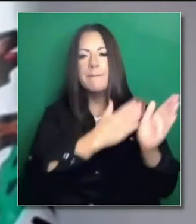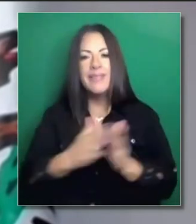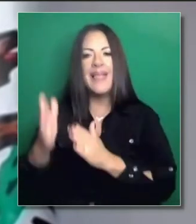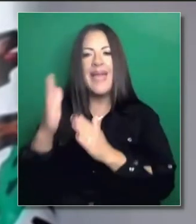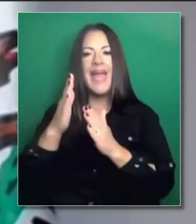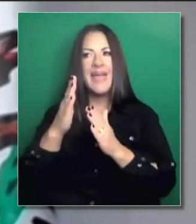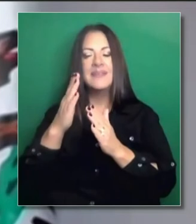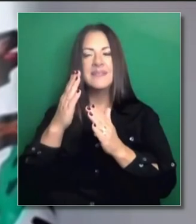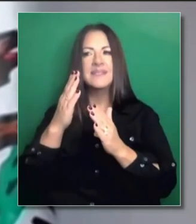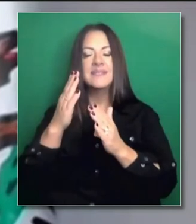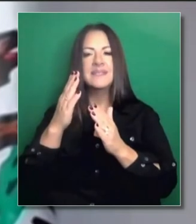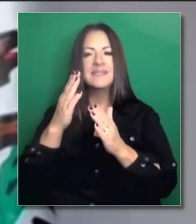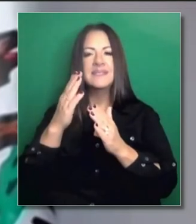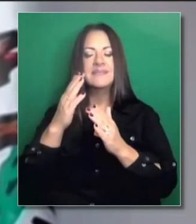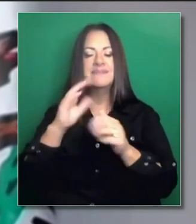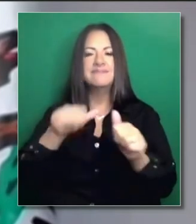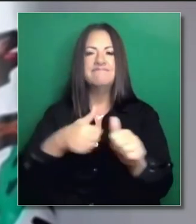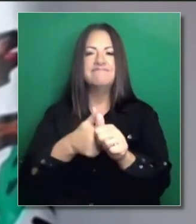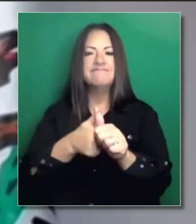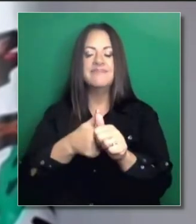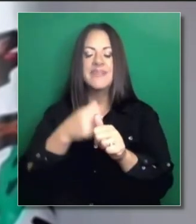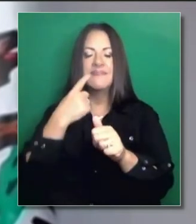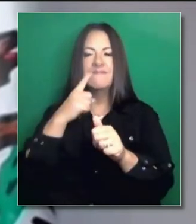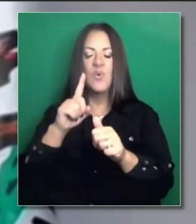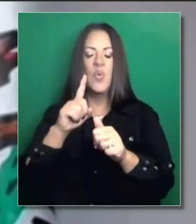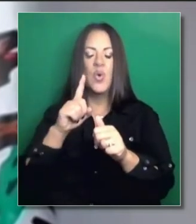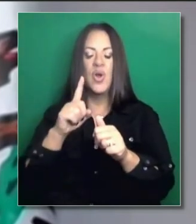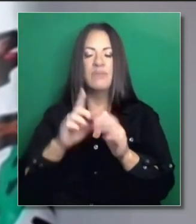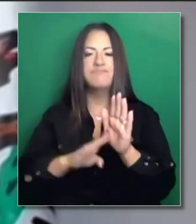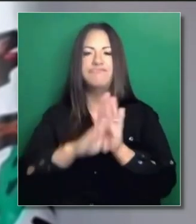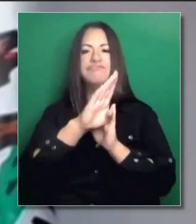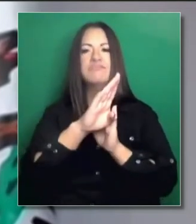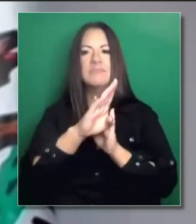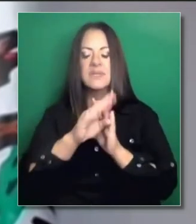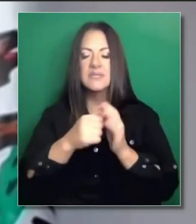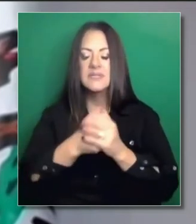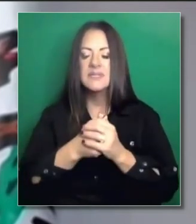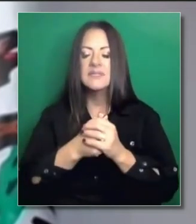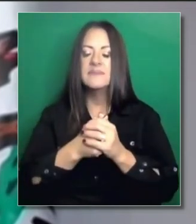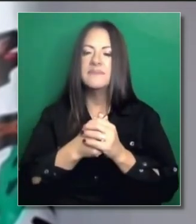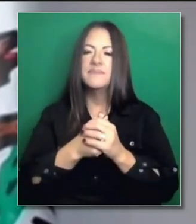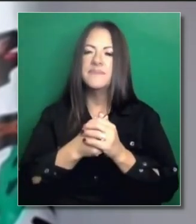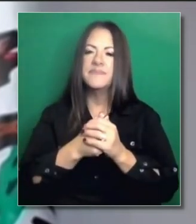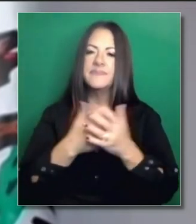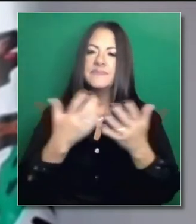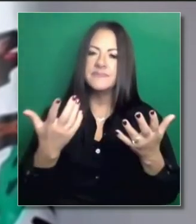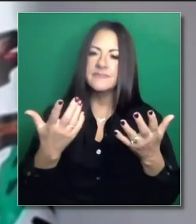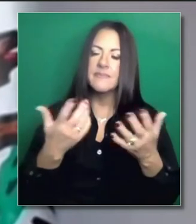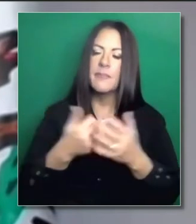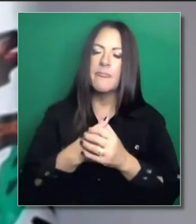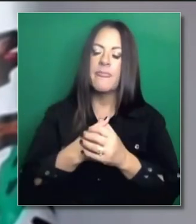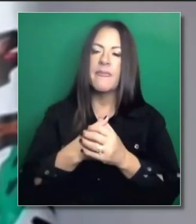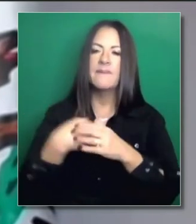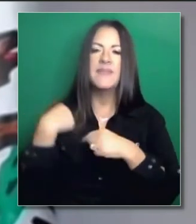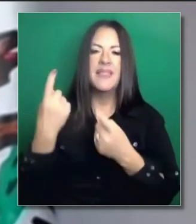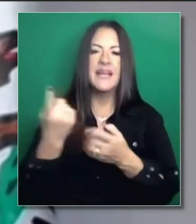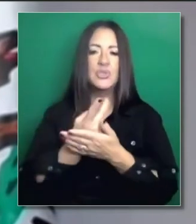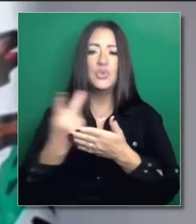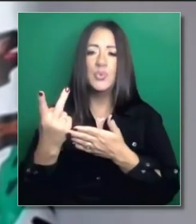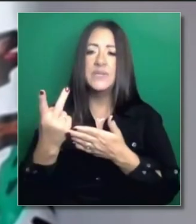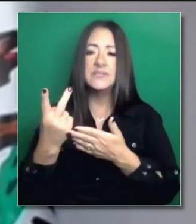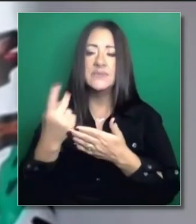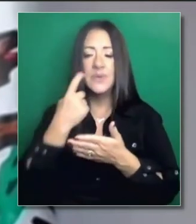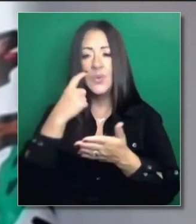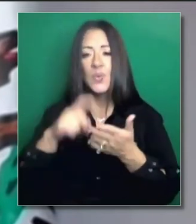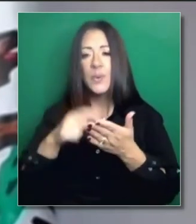prevemos que va a haber más casos en las próximas semanas que provienen de estas nuevas condiciones